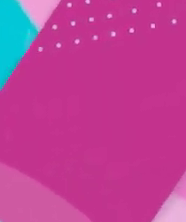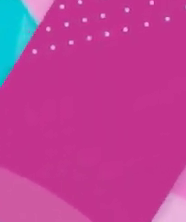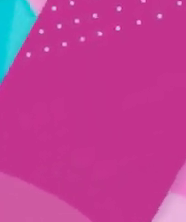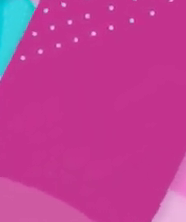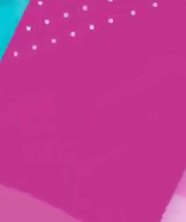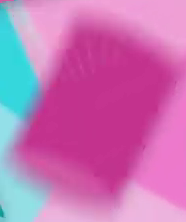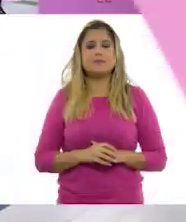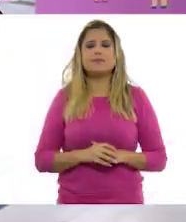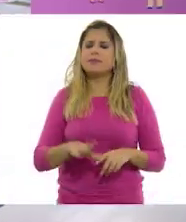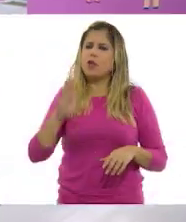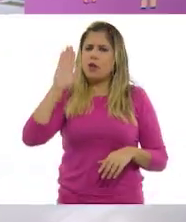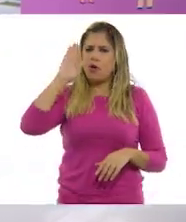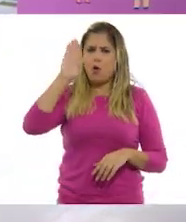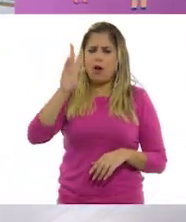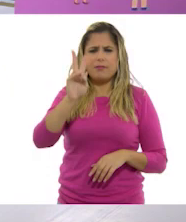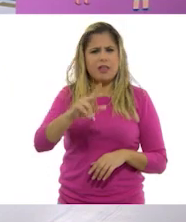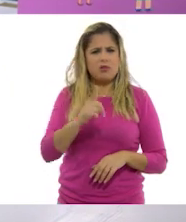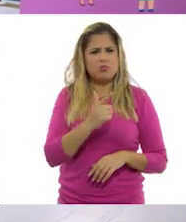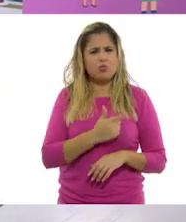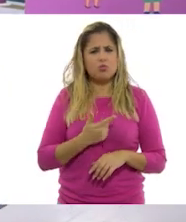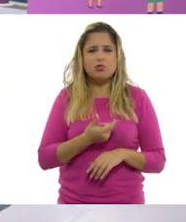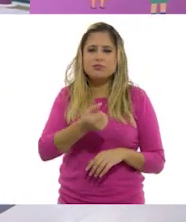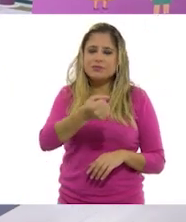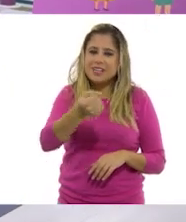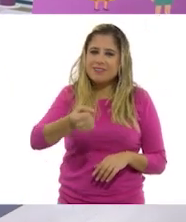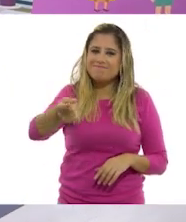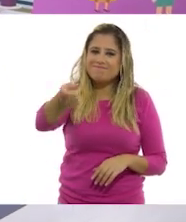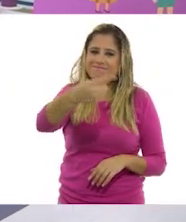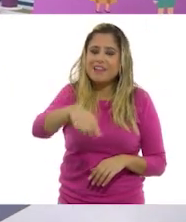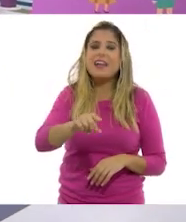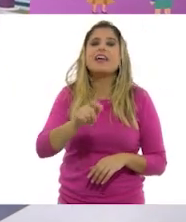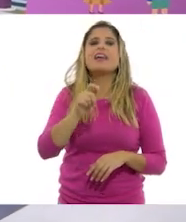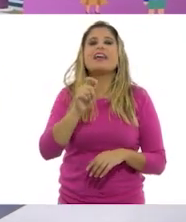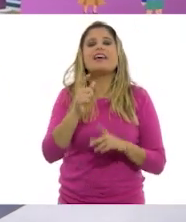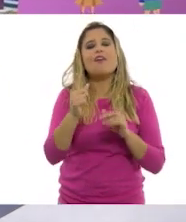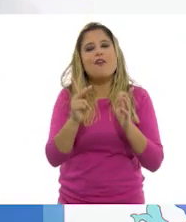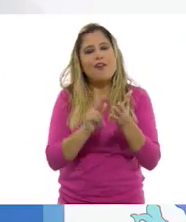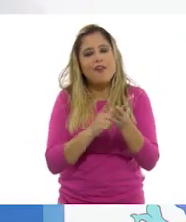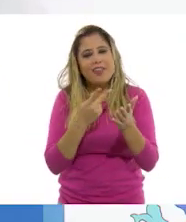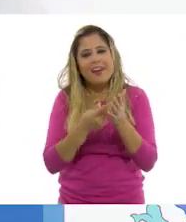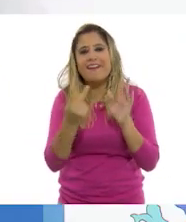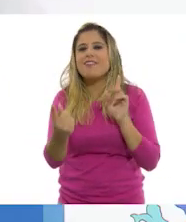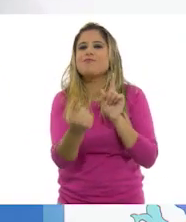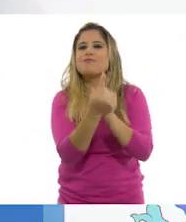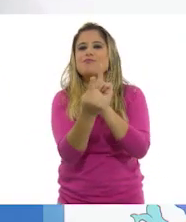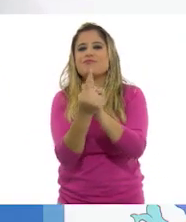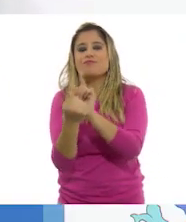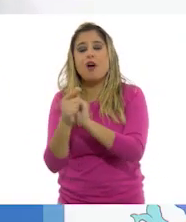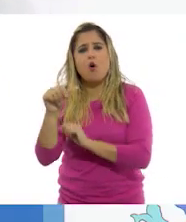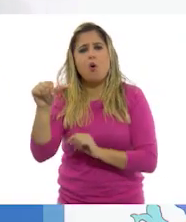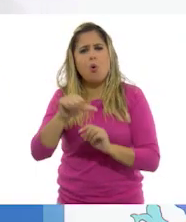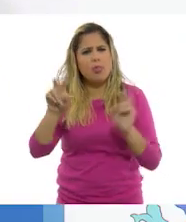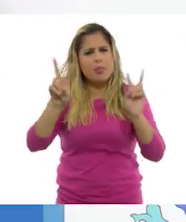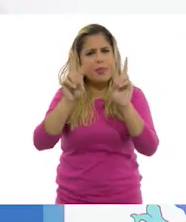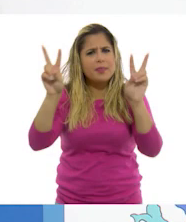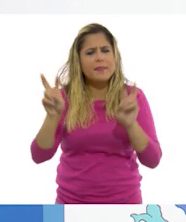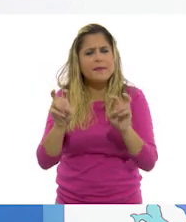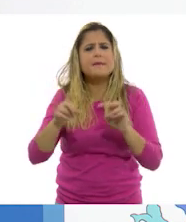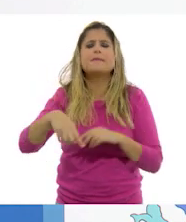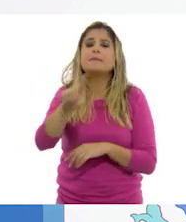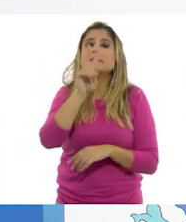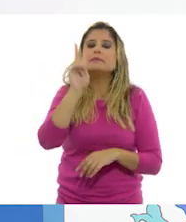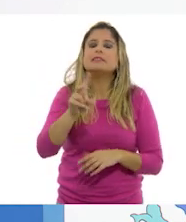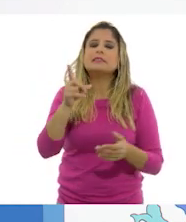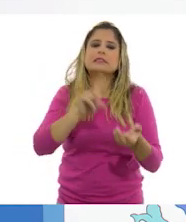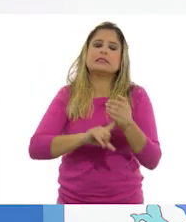Hola, es un gusto saludarlos y estar con ustedes una vez más. El día de hoy abordaremos un tema que resultará